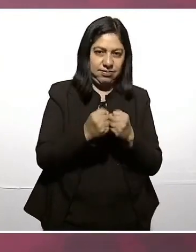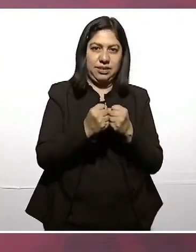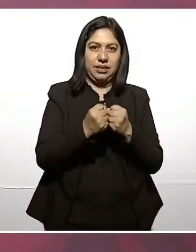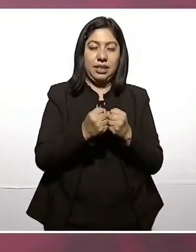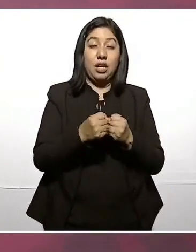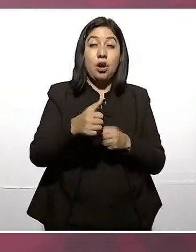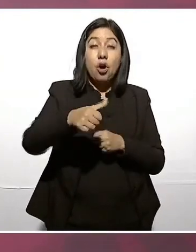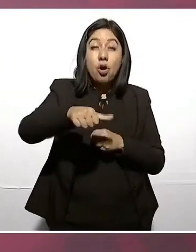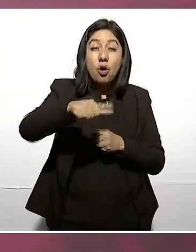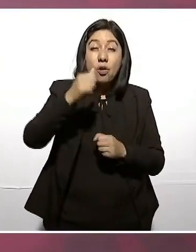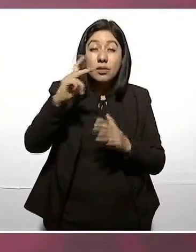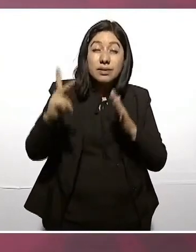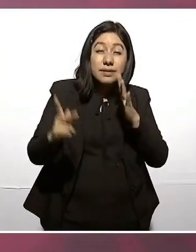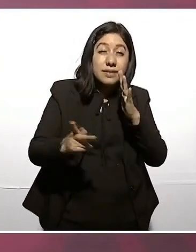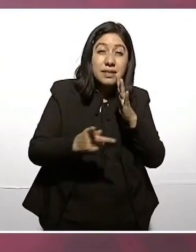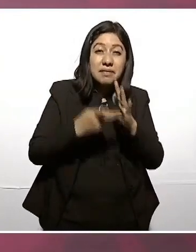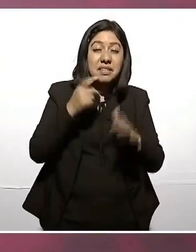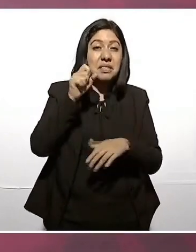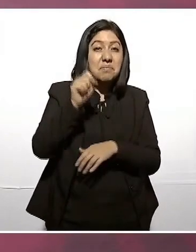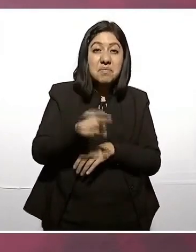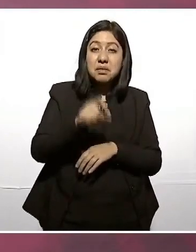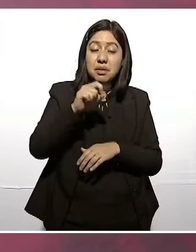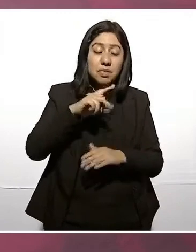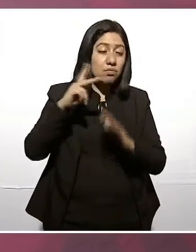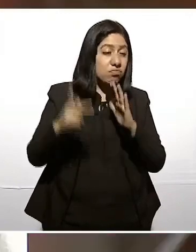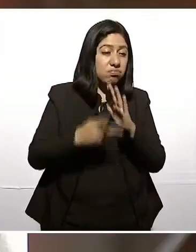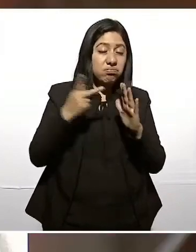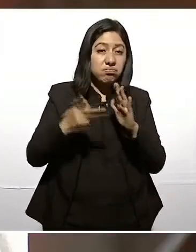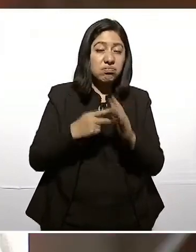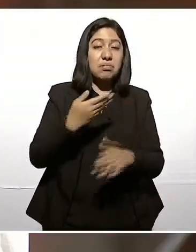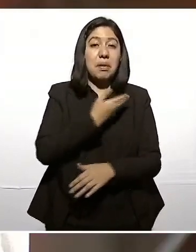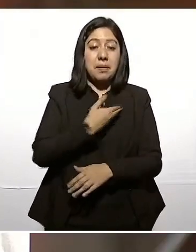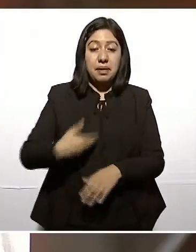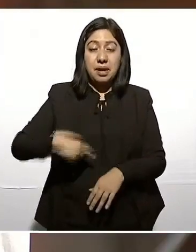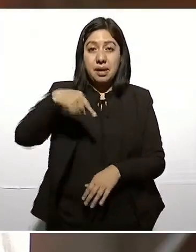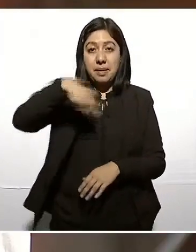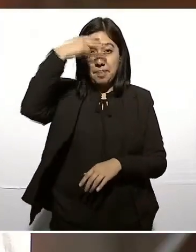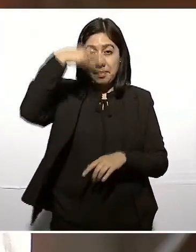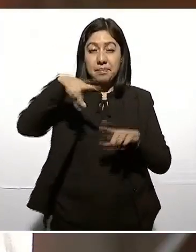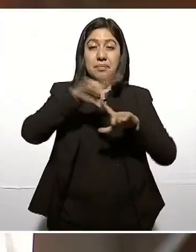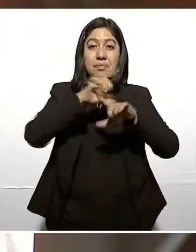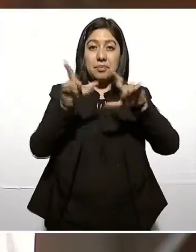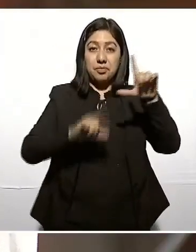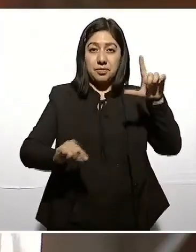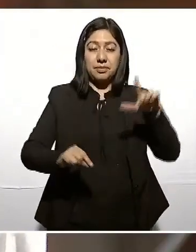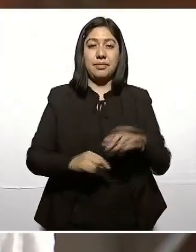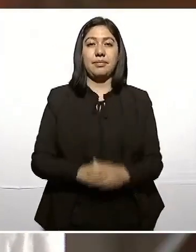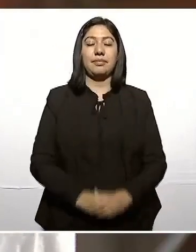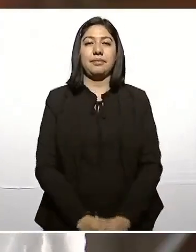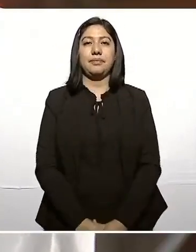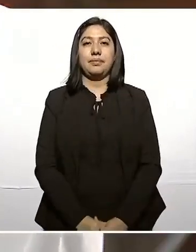once veces la presidencia de México. Y